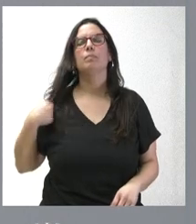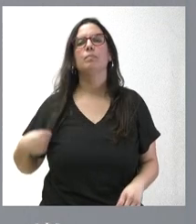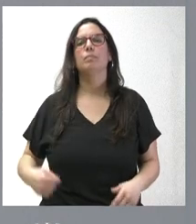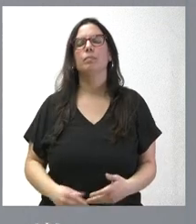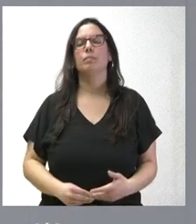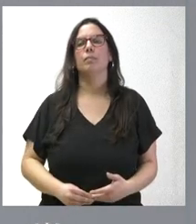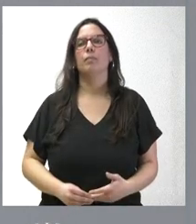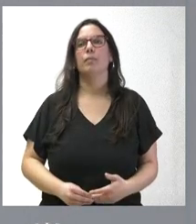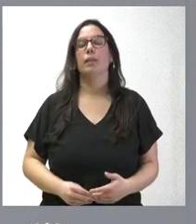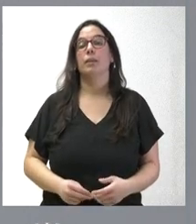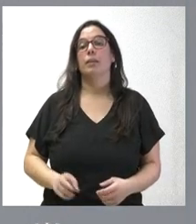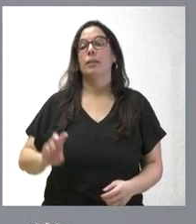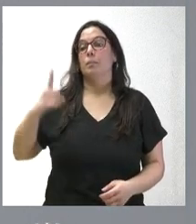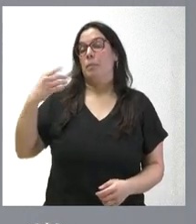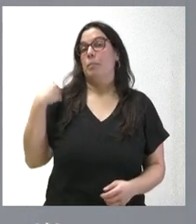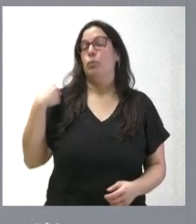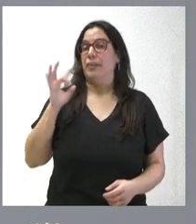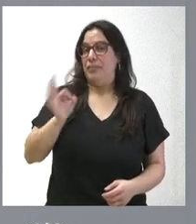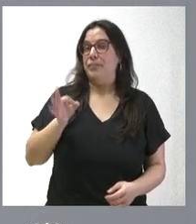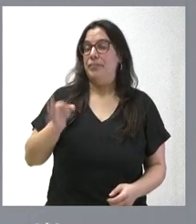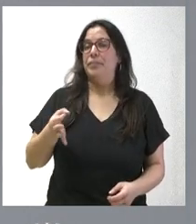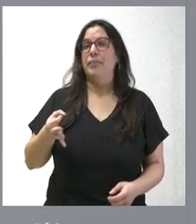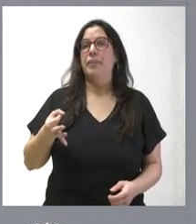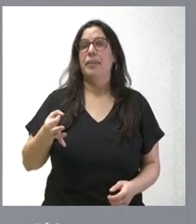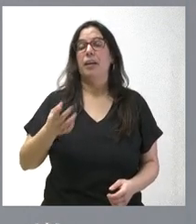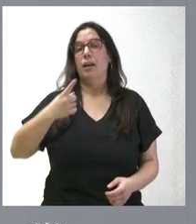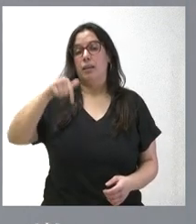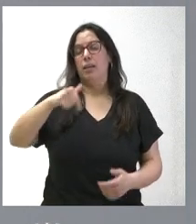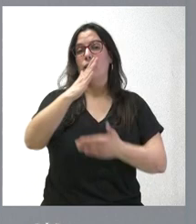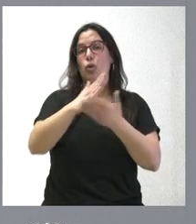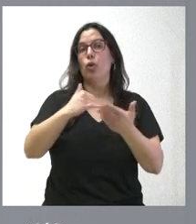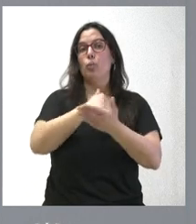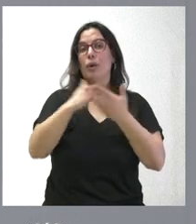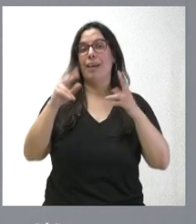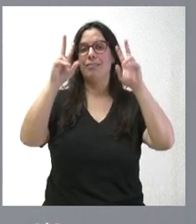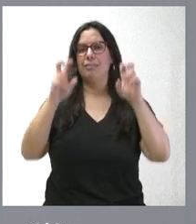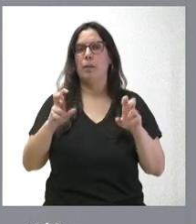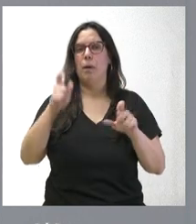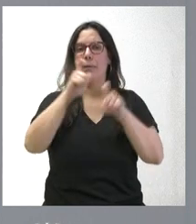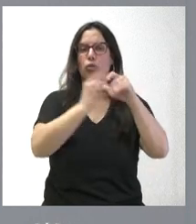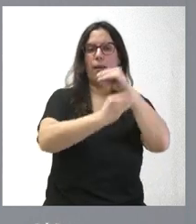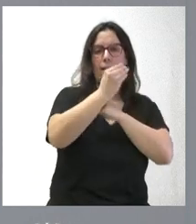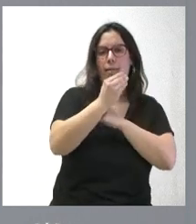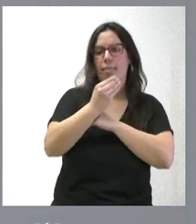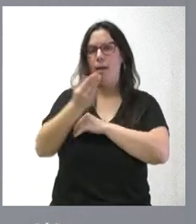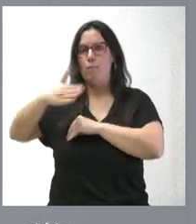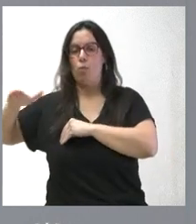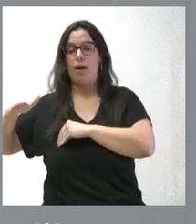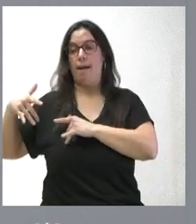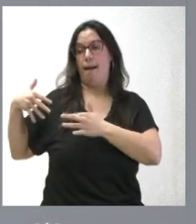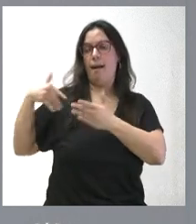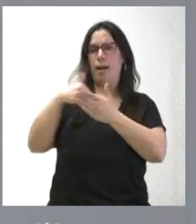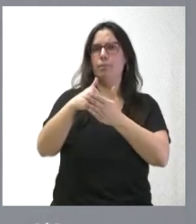Pues sobre el primer aspecto, es verdad lo que usted dice. La nuestra es una comunidad que, desde el punto de vista demográfico, en los últimos años se venido